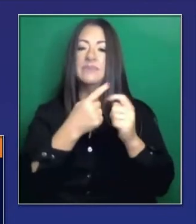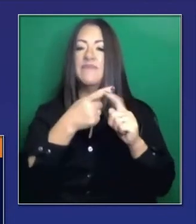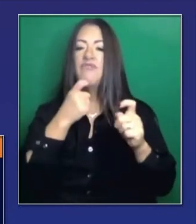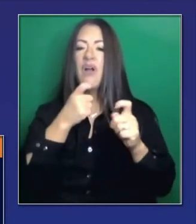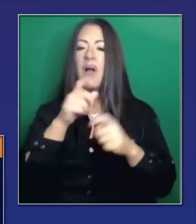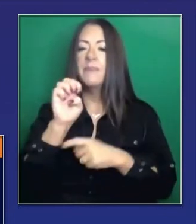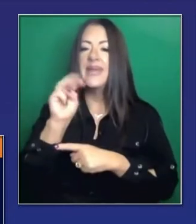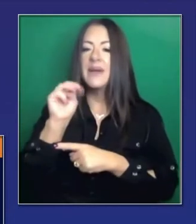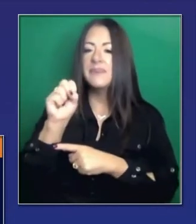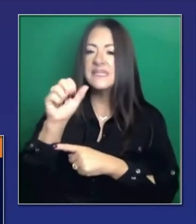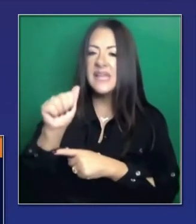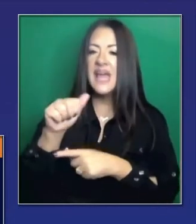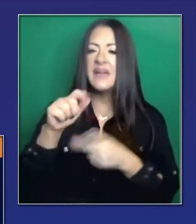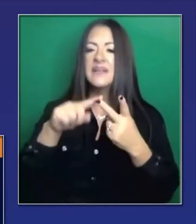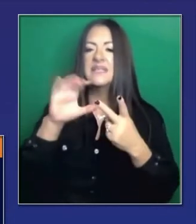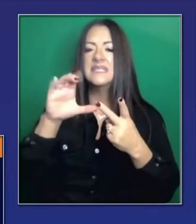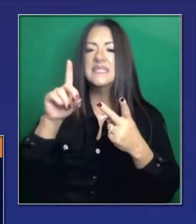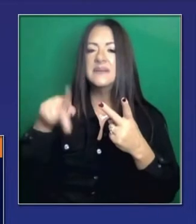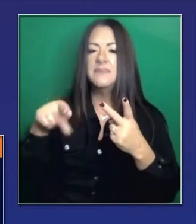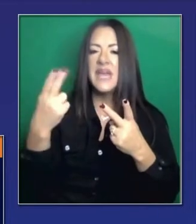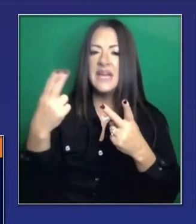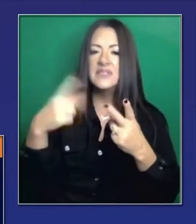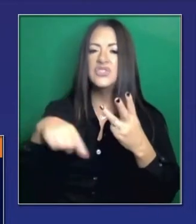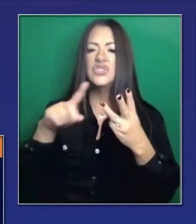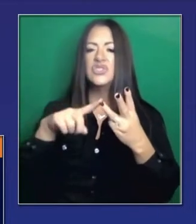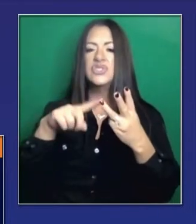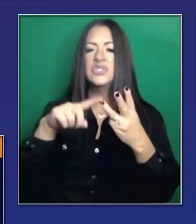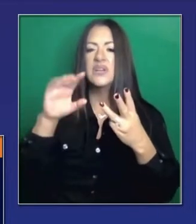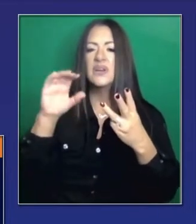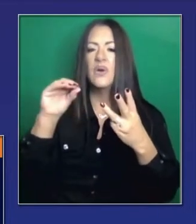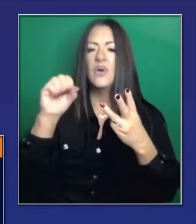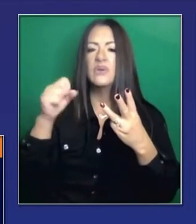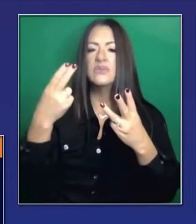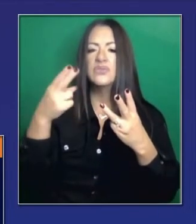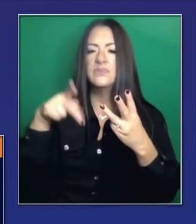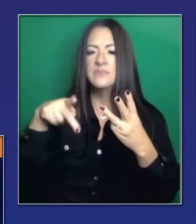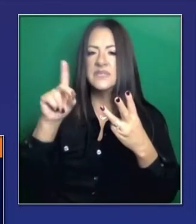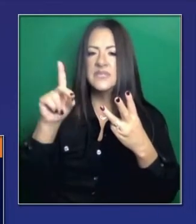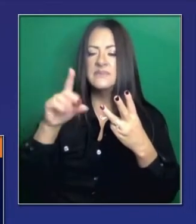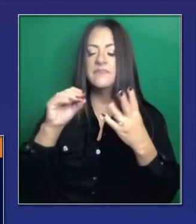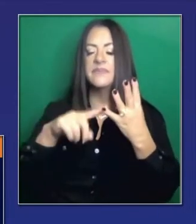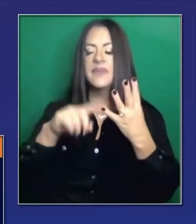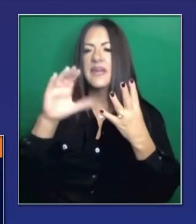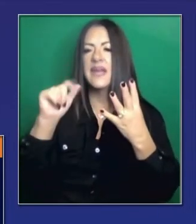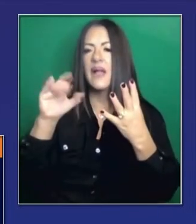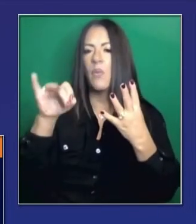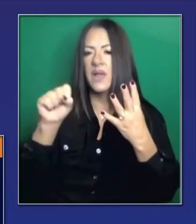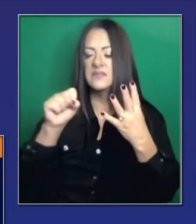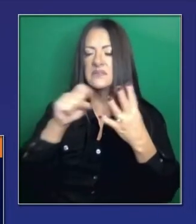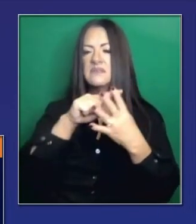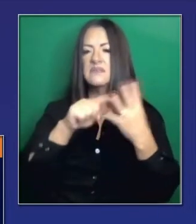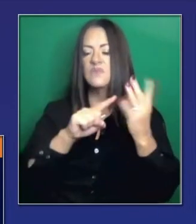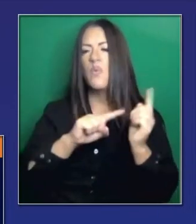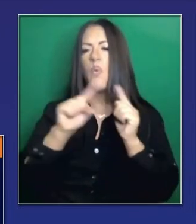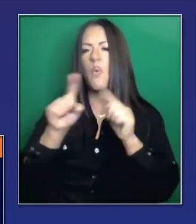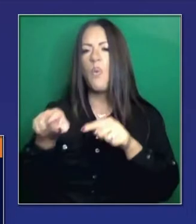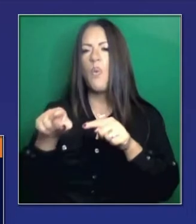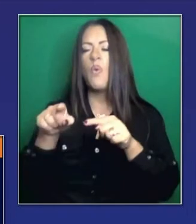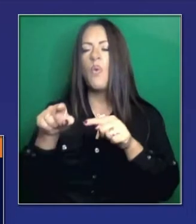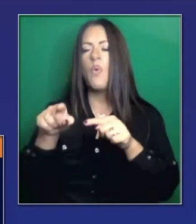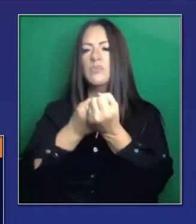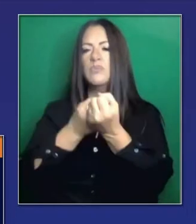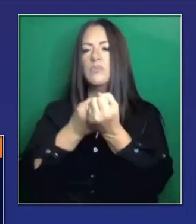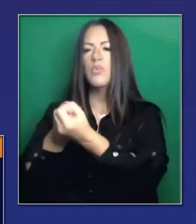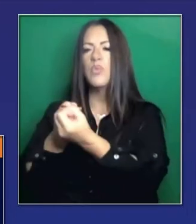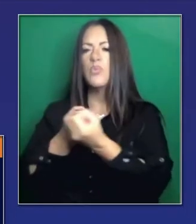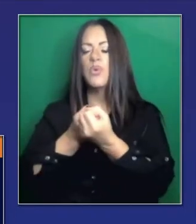el estrés en ciertos lugares físicos con equipo y personal, incluyendo oxígeno. En un momento